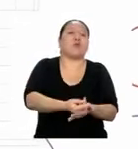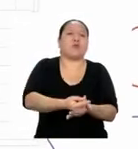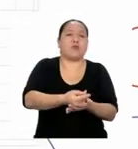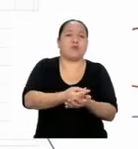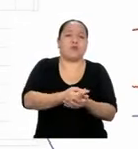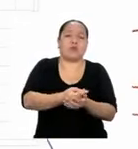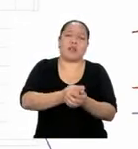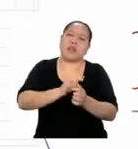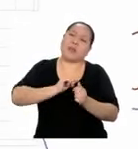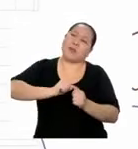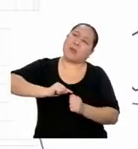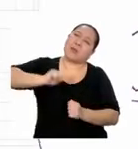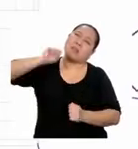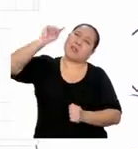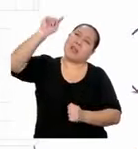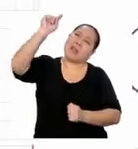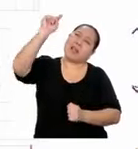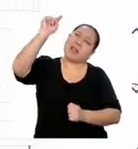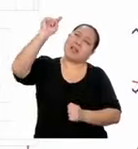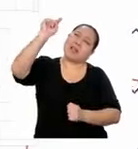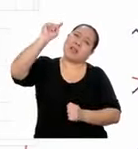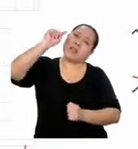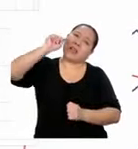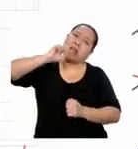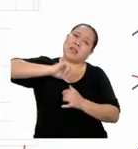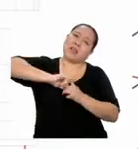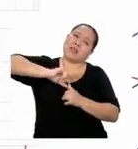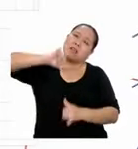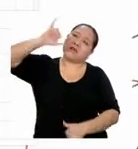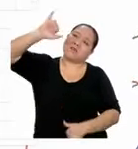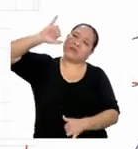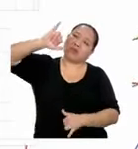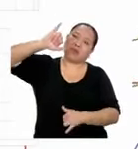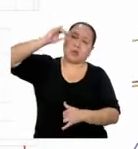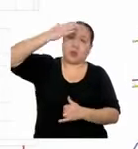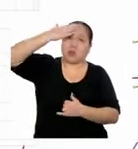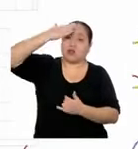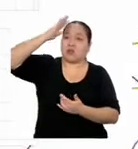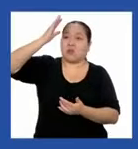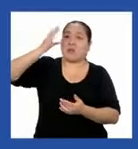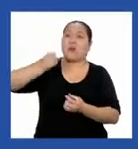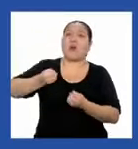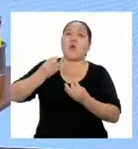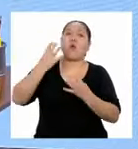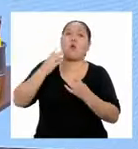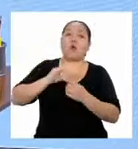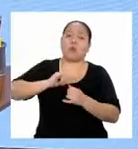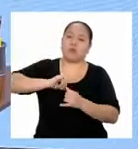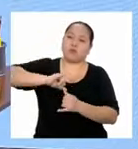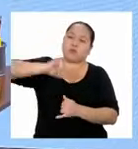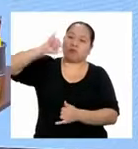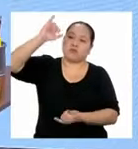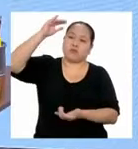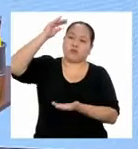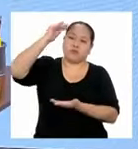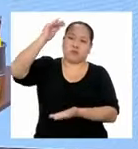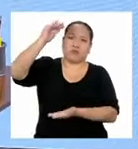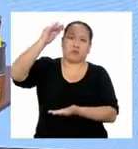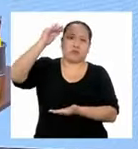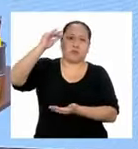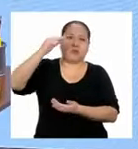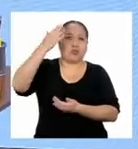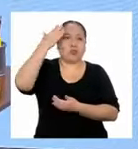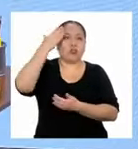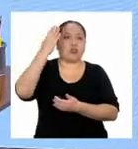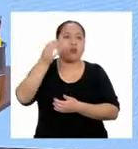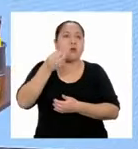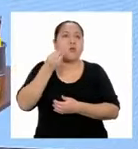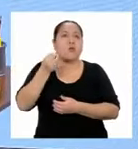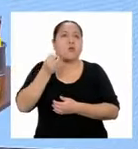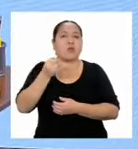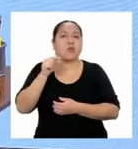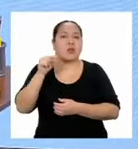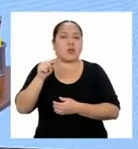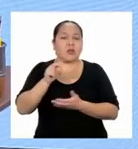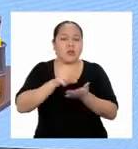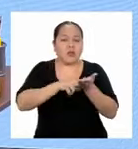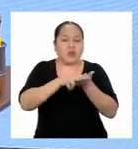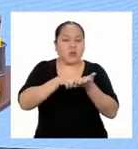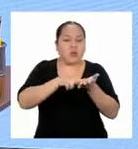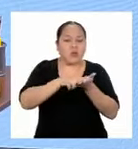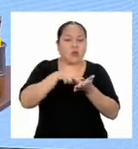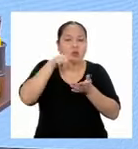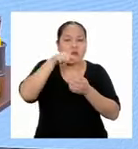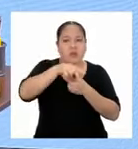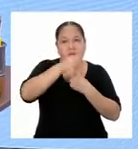parte más alta de un edificio de X metros de altura. No sabemos por qué se borró ese dato,